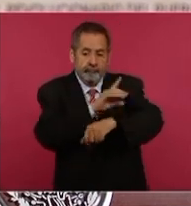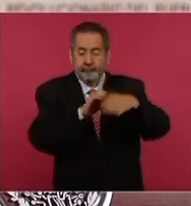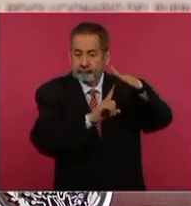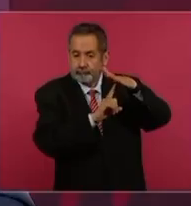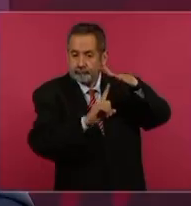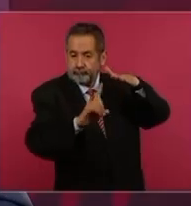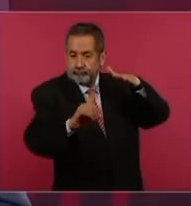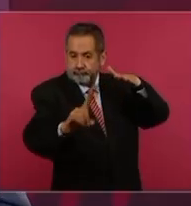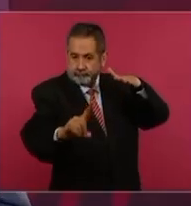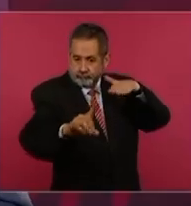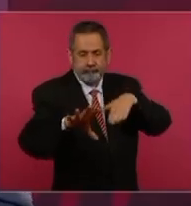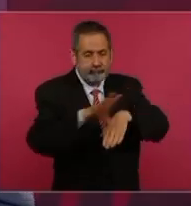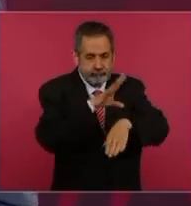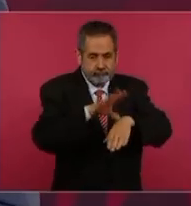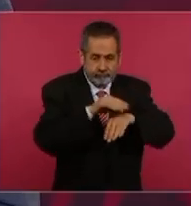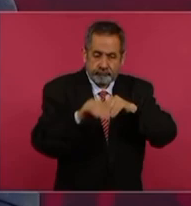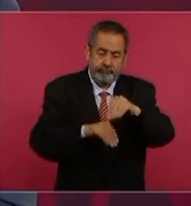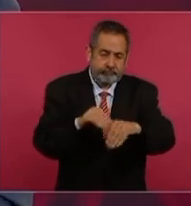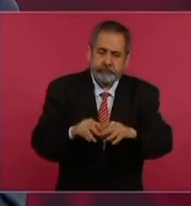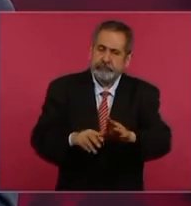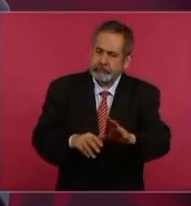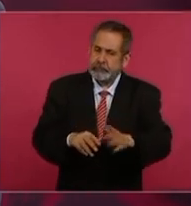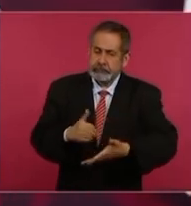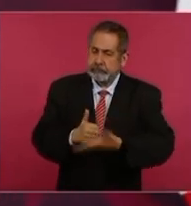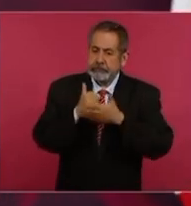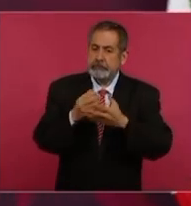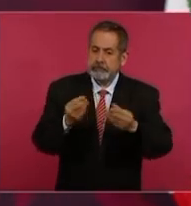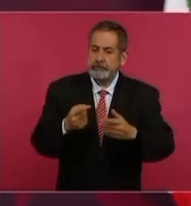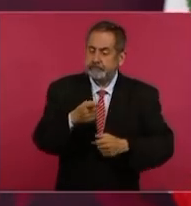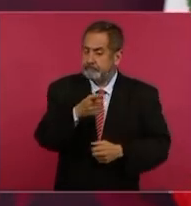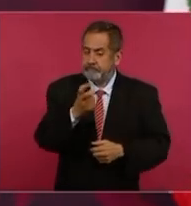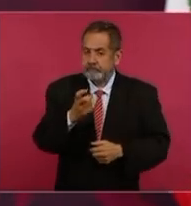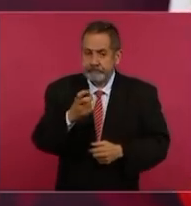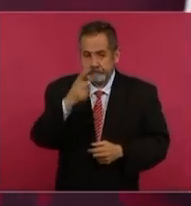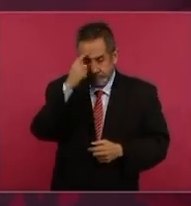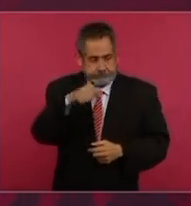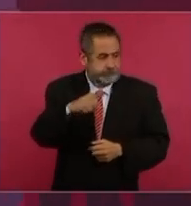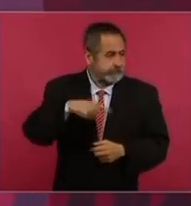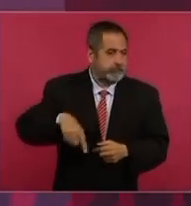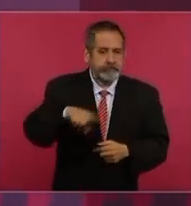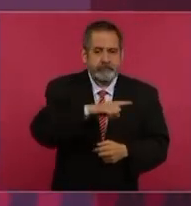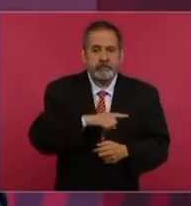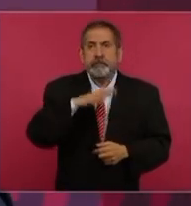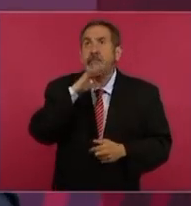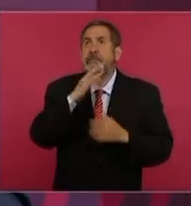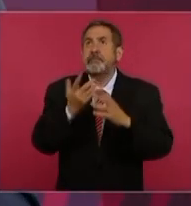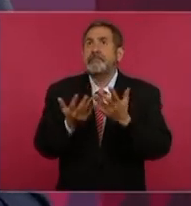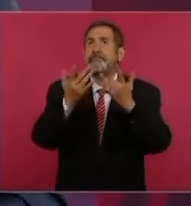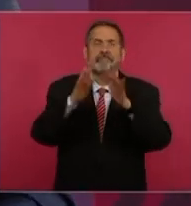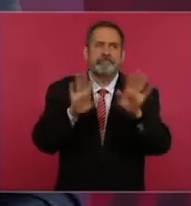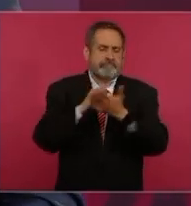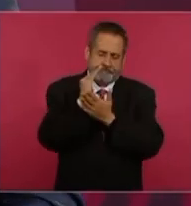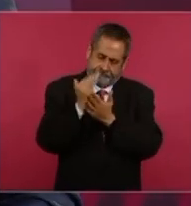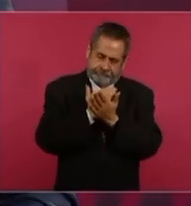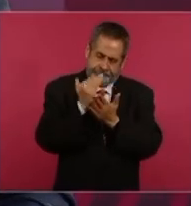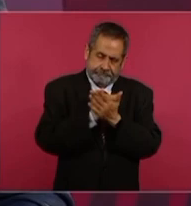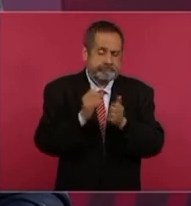porque nos va a ayudar mucho a enfrentar el problema de la contaminación.